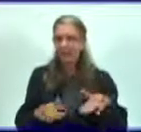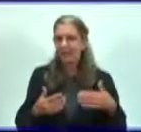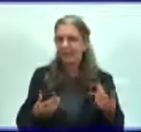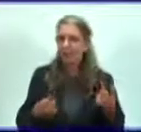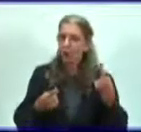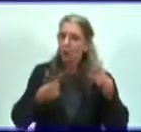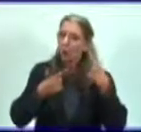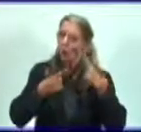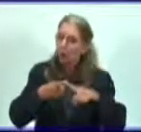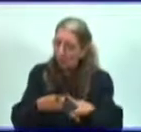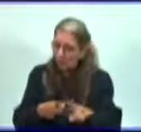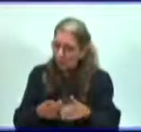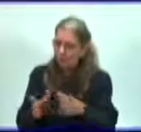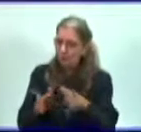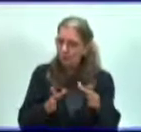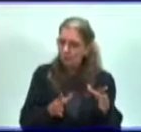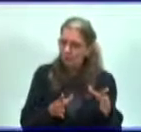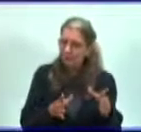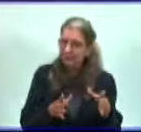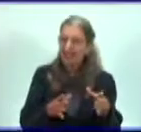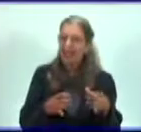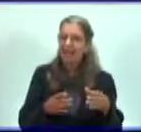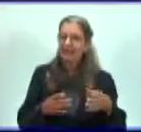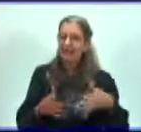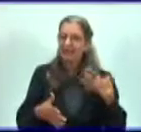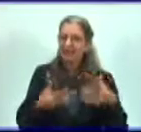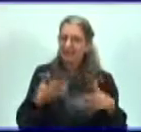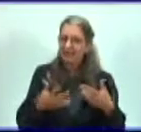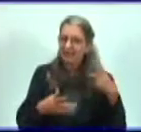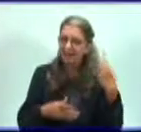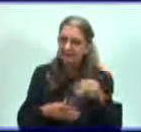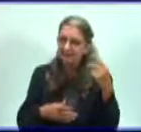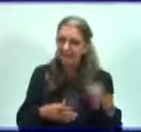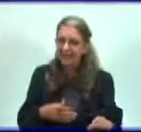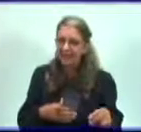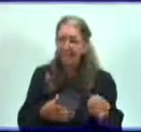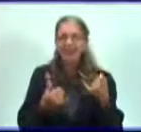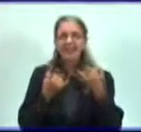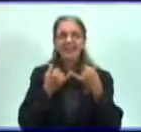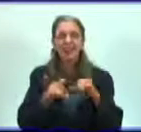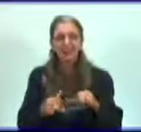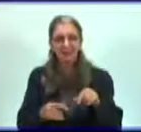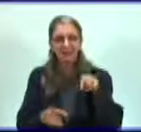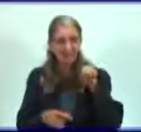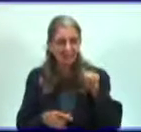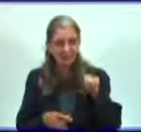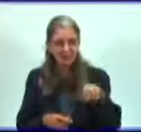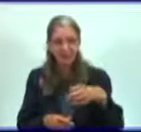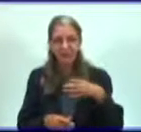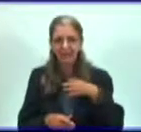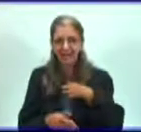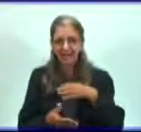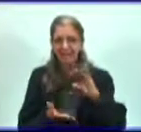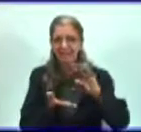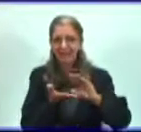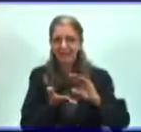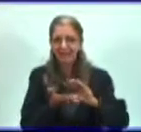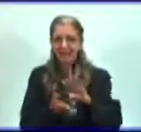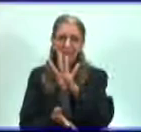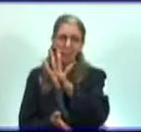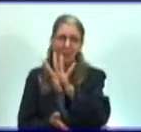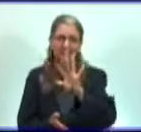pantalla, no lo tienes que copiar porque está en tu libro de texto en la página 43.